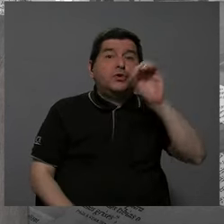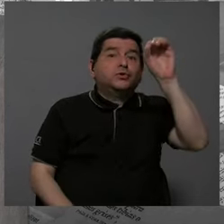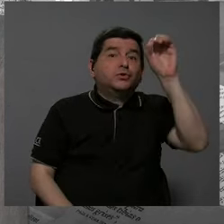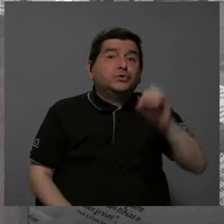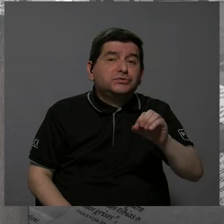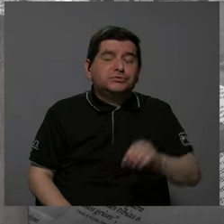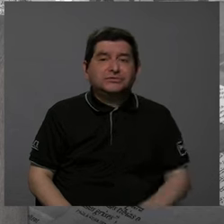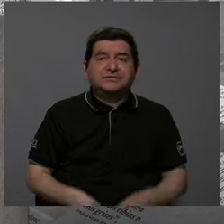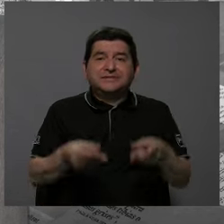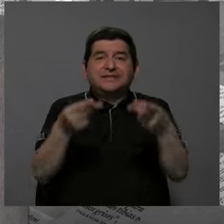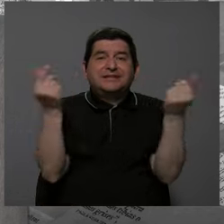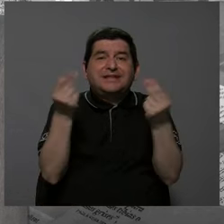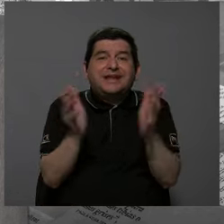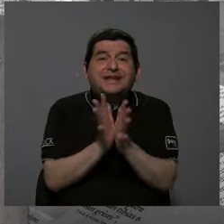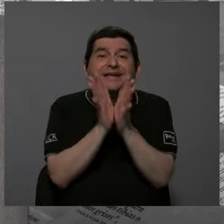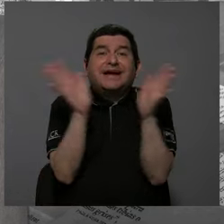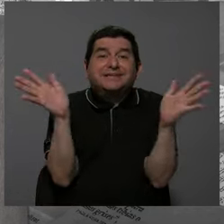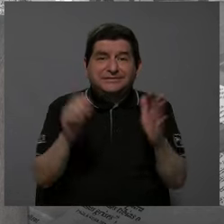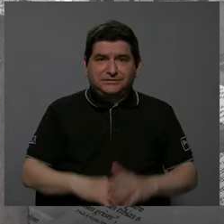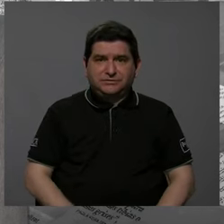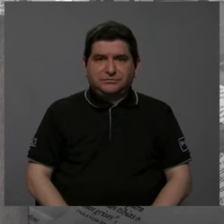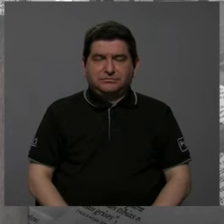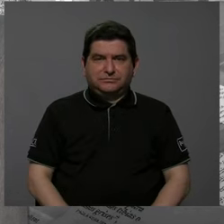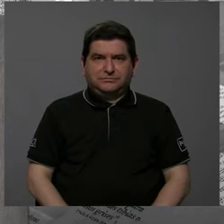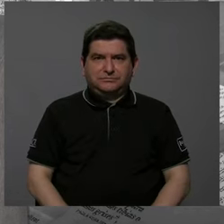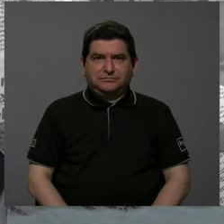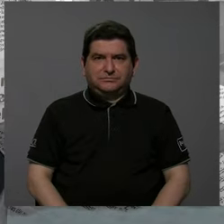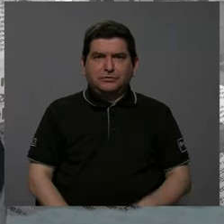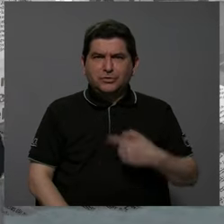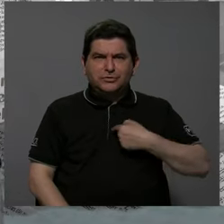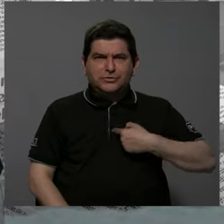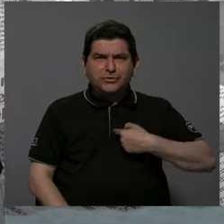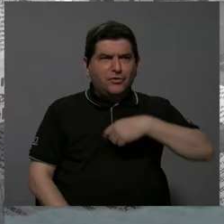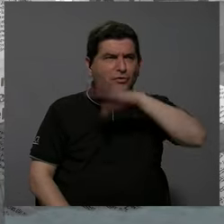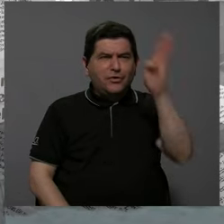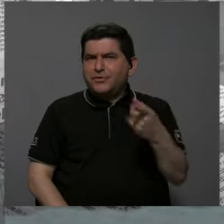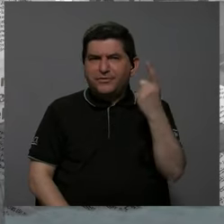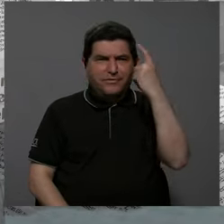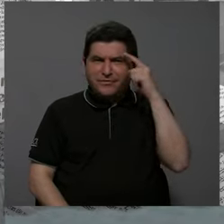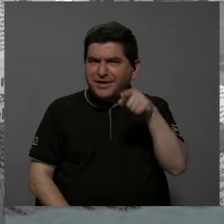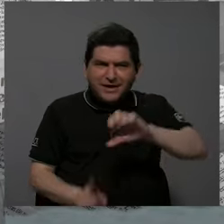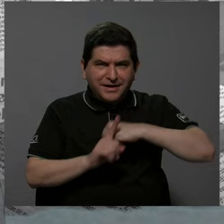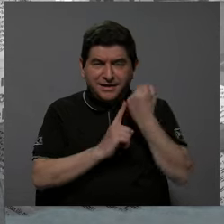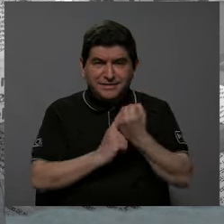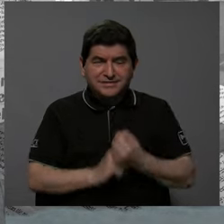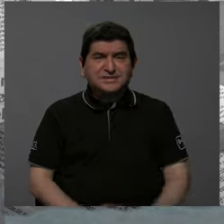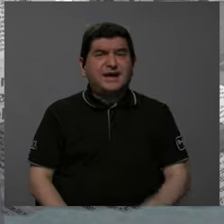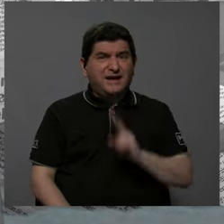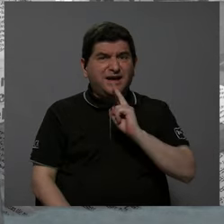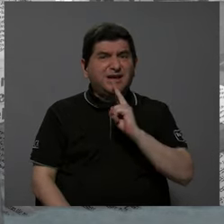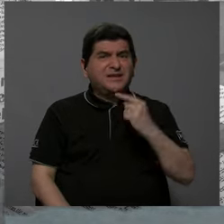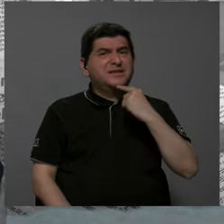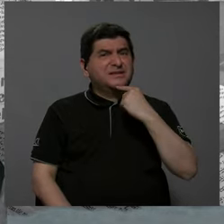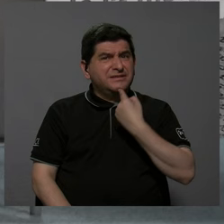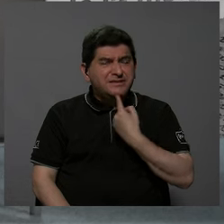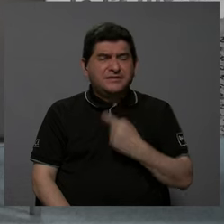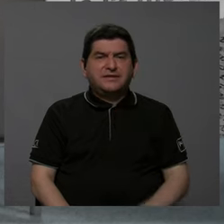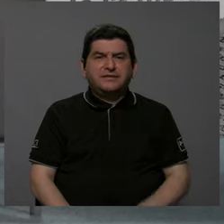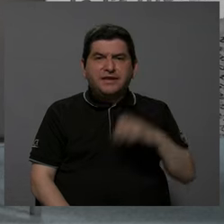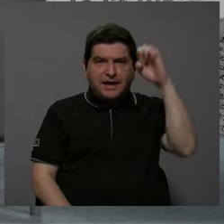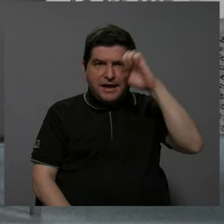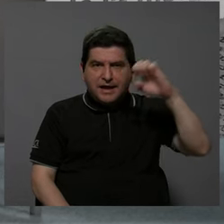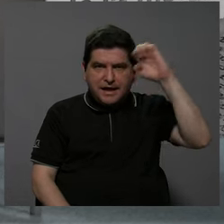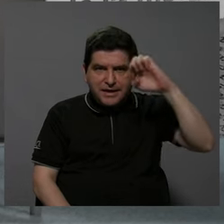2% del gasto público. Bueno, nunca me había puesto a pensar en eso. Es realmente serio. Vea, en Europa,